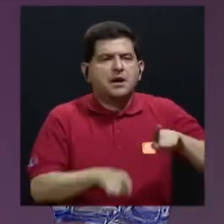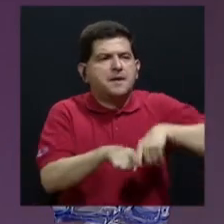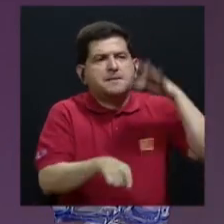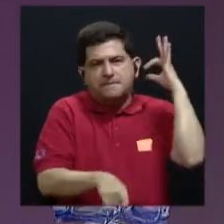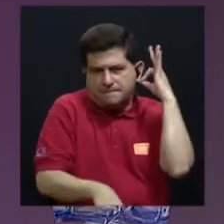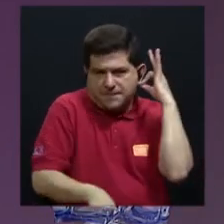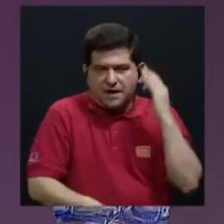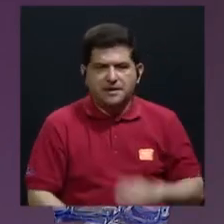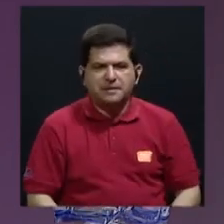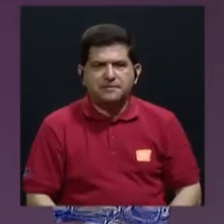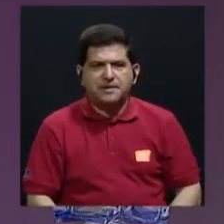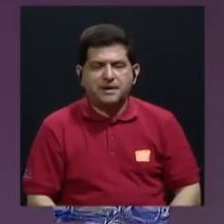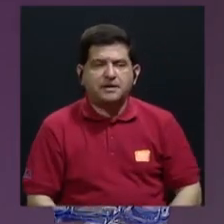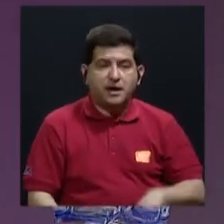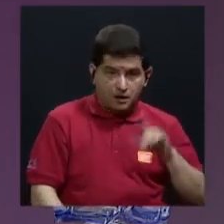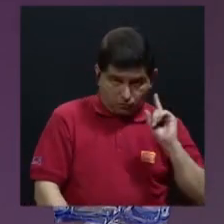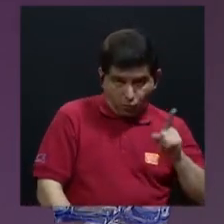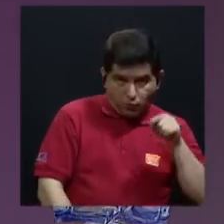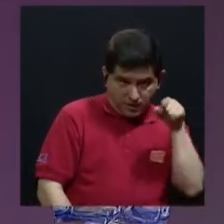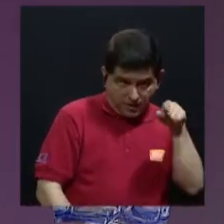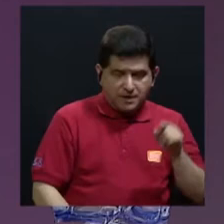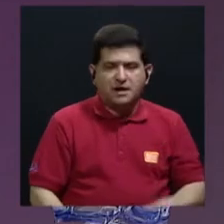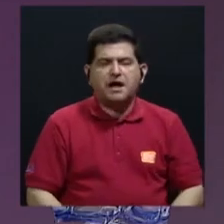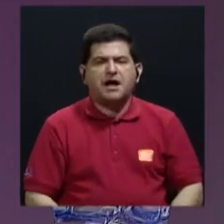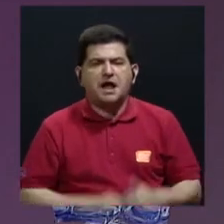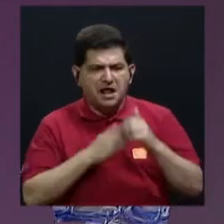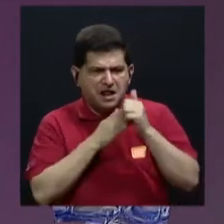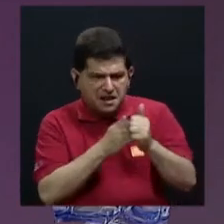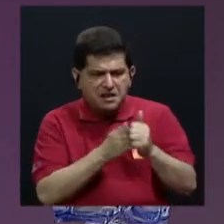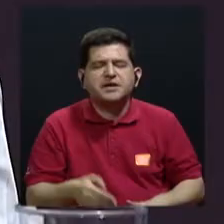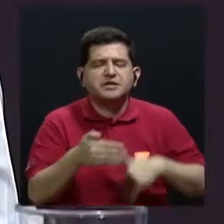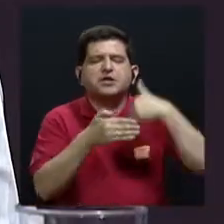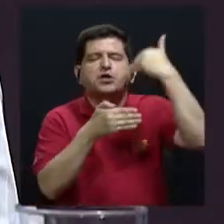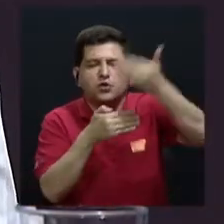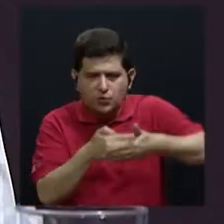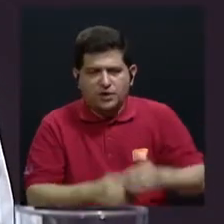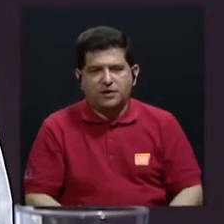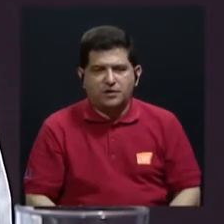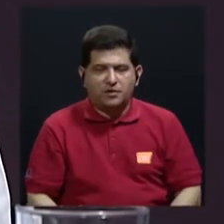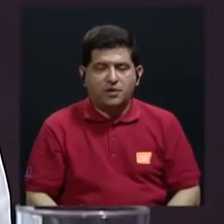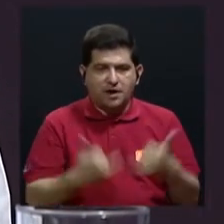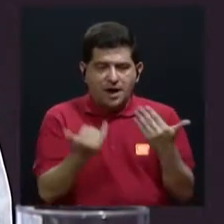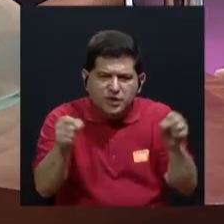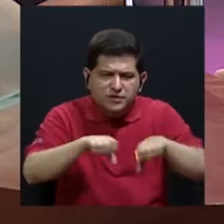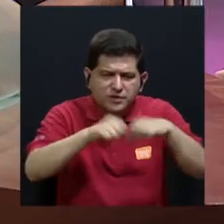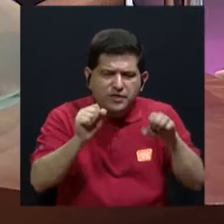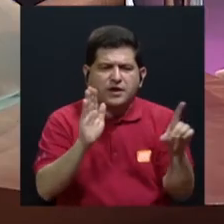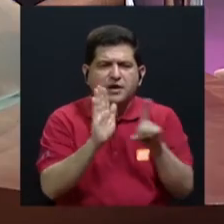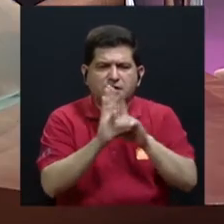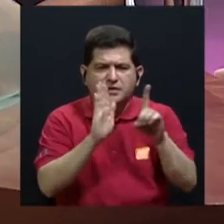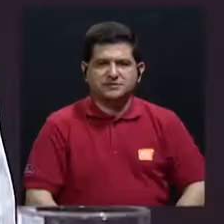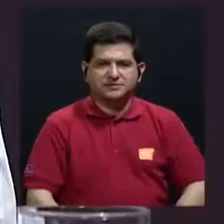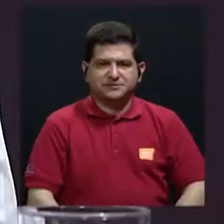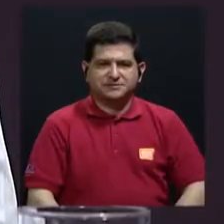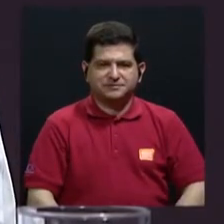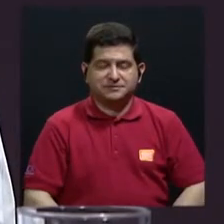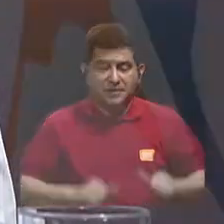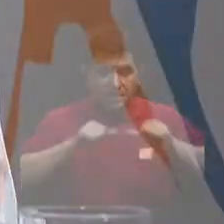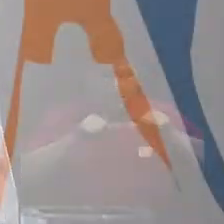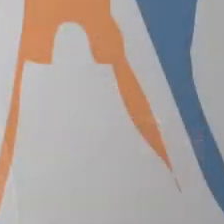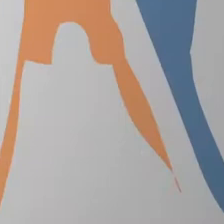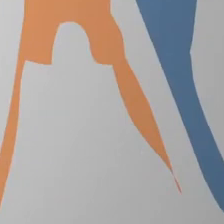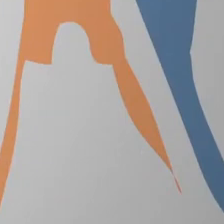era, una de mis hermanas era dirigente magisterial. Vamos a ir a un corte en este momento y